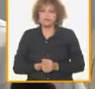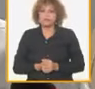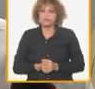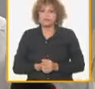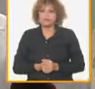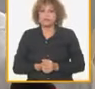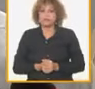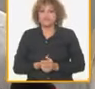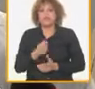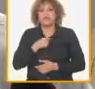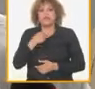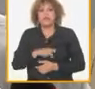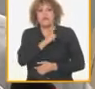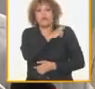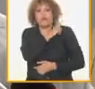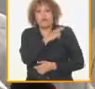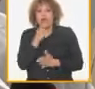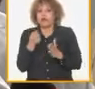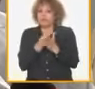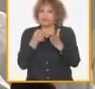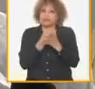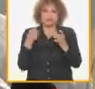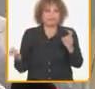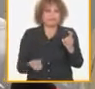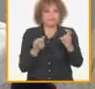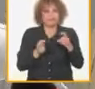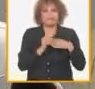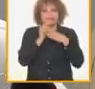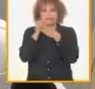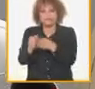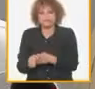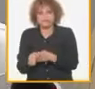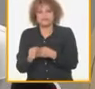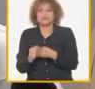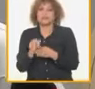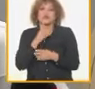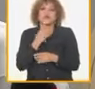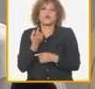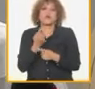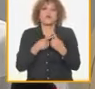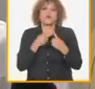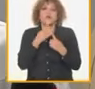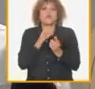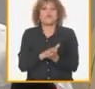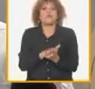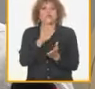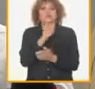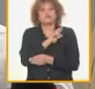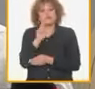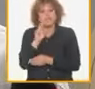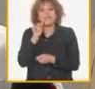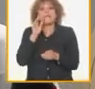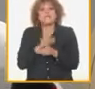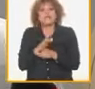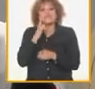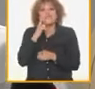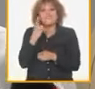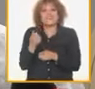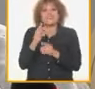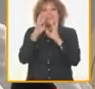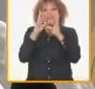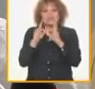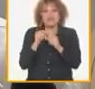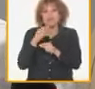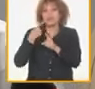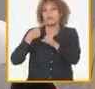emprendedor donde quiera que tenemos un cuadro con liderazgo donde quiera que tenemos un cuadro comprometido empiezan a verse los resultados y